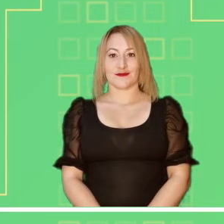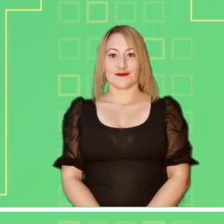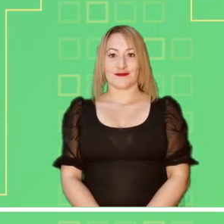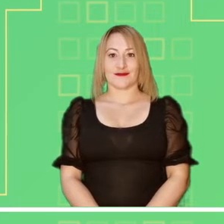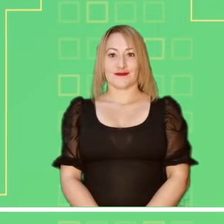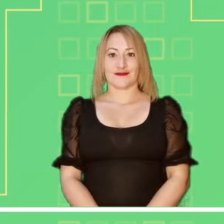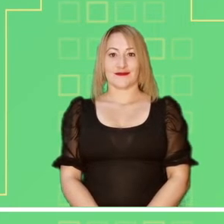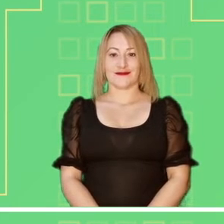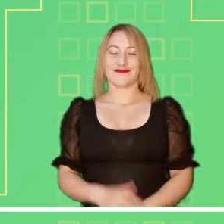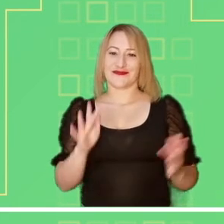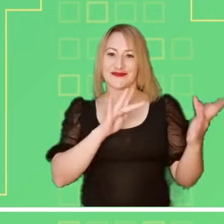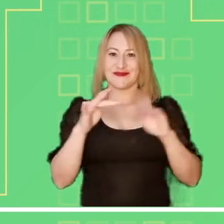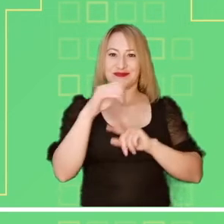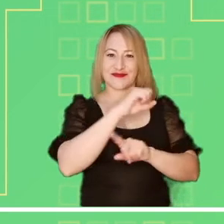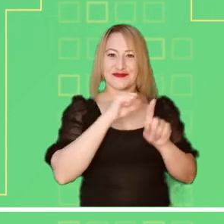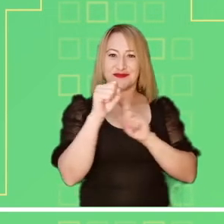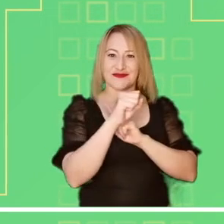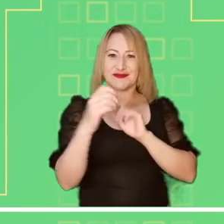Caldas y Antioquia.